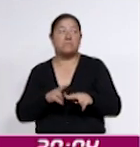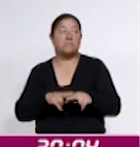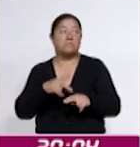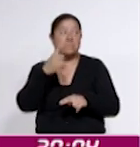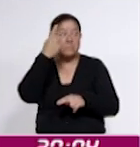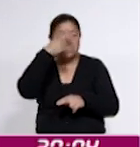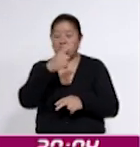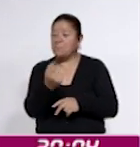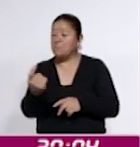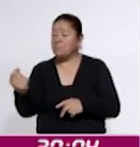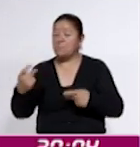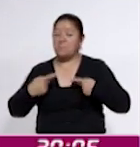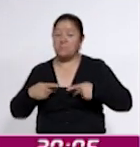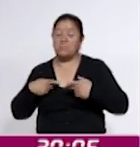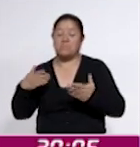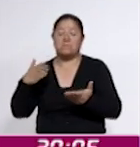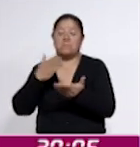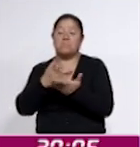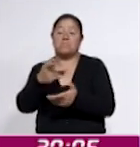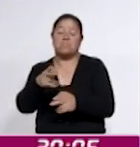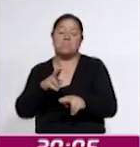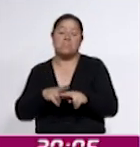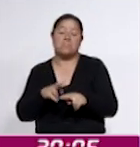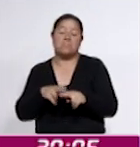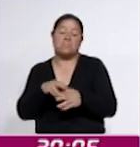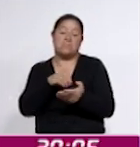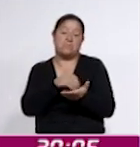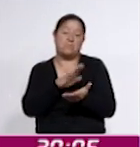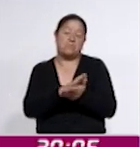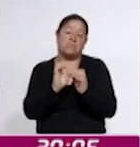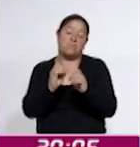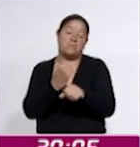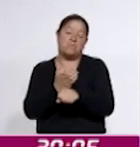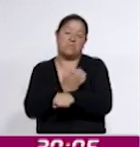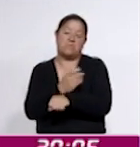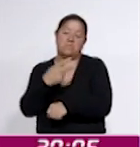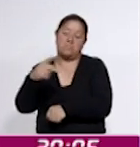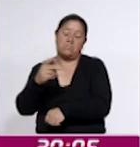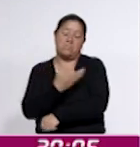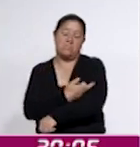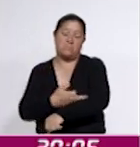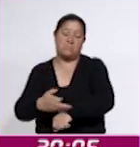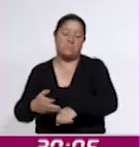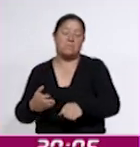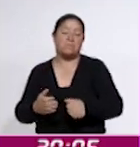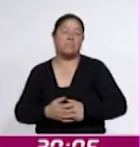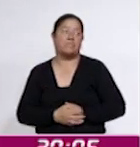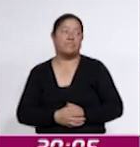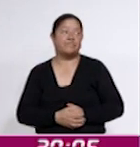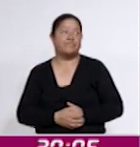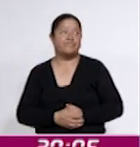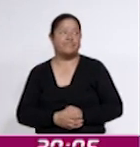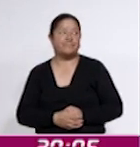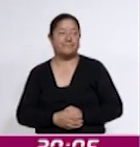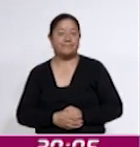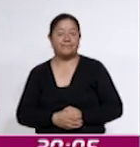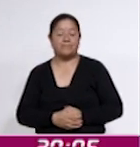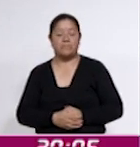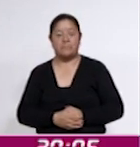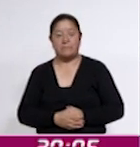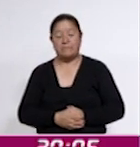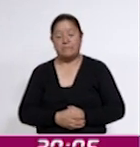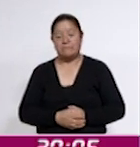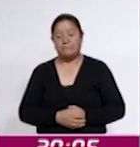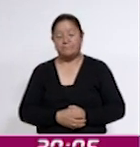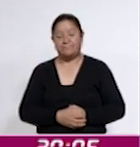biencia, que asiste a consulta o bien acompañar a sus familiares. De igual forma, está